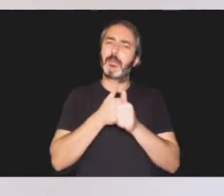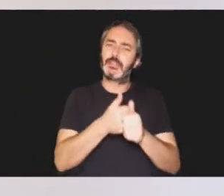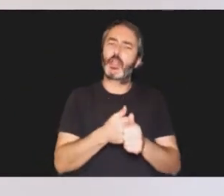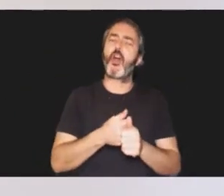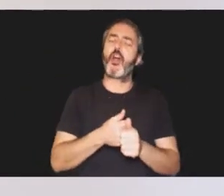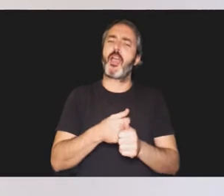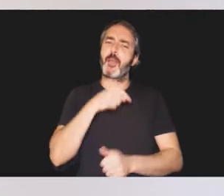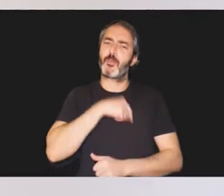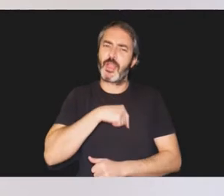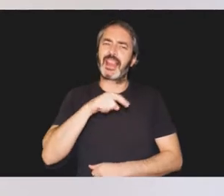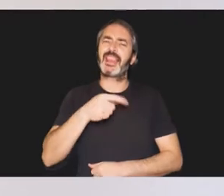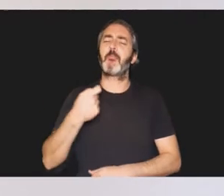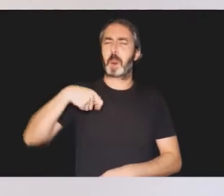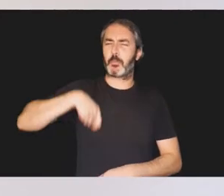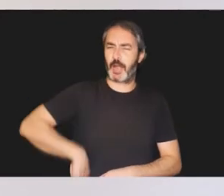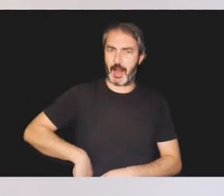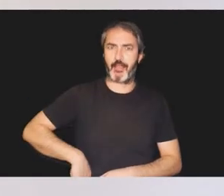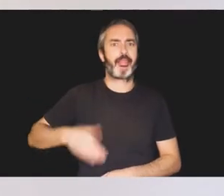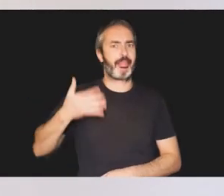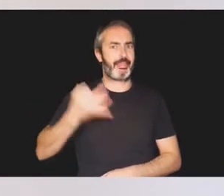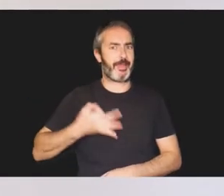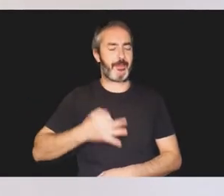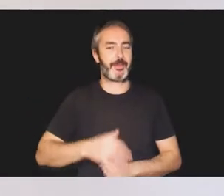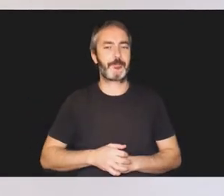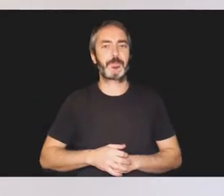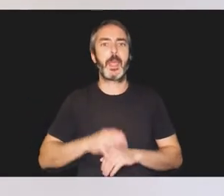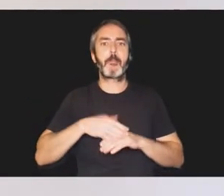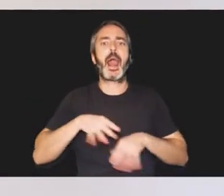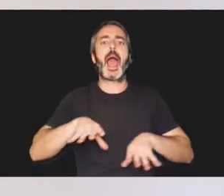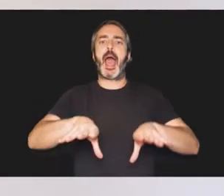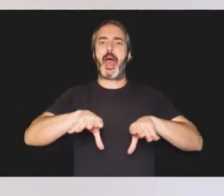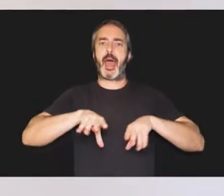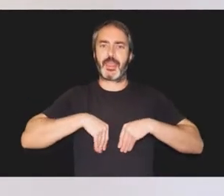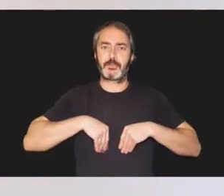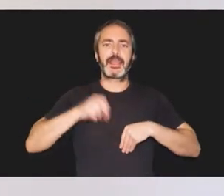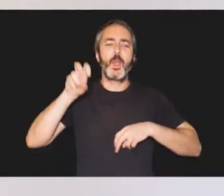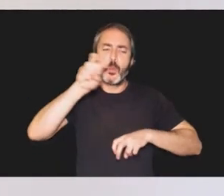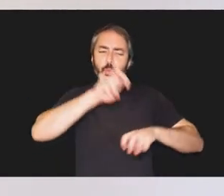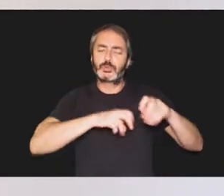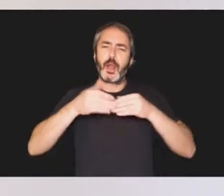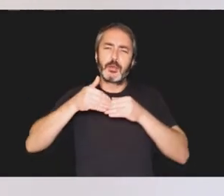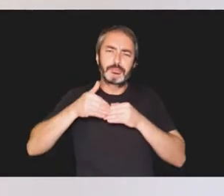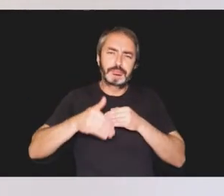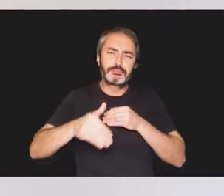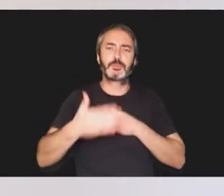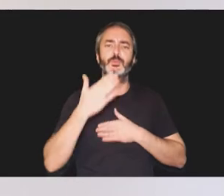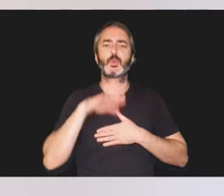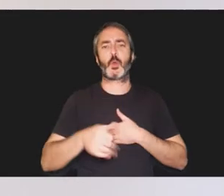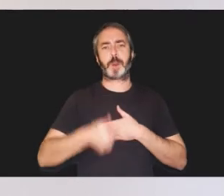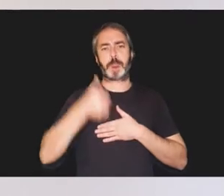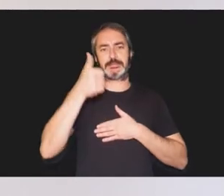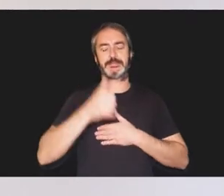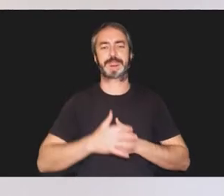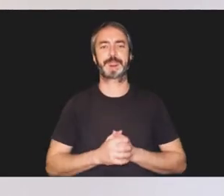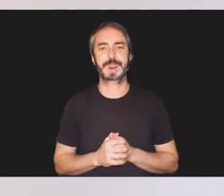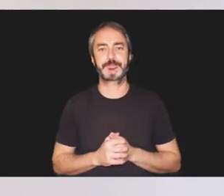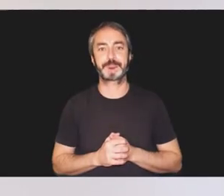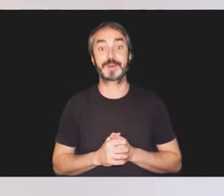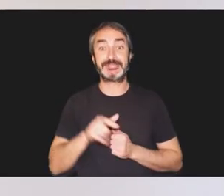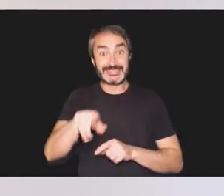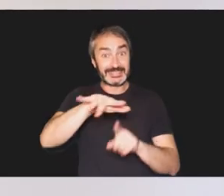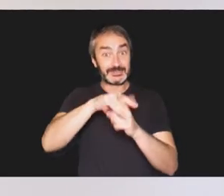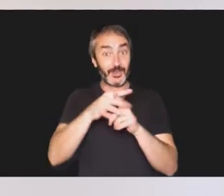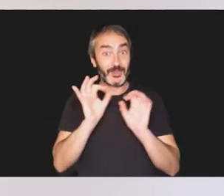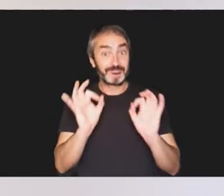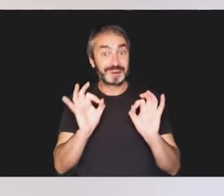adecuado asesoramiento profesional que nos ayude a encajar la situación y buscar las atenciones más indicadas. Y en